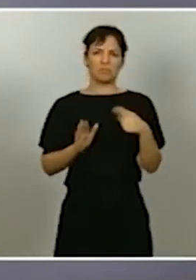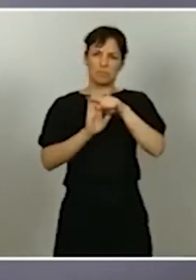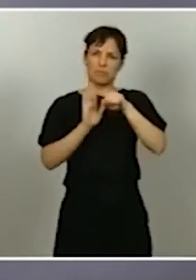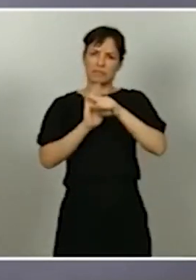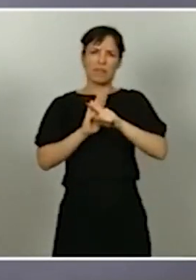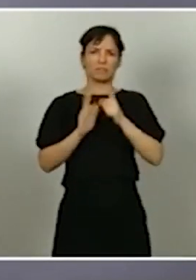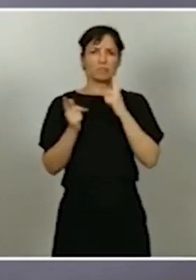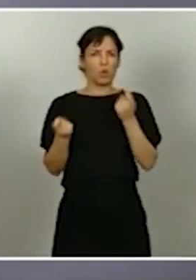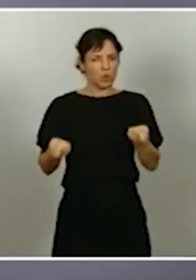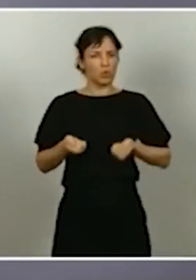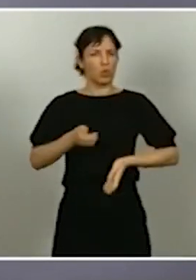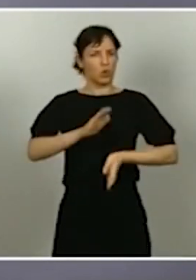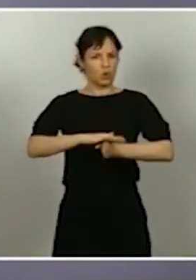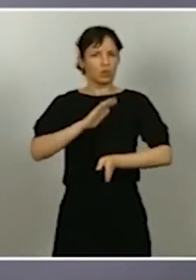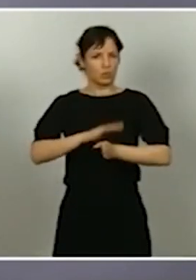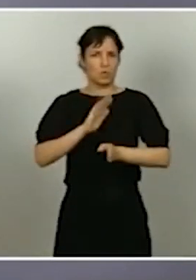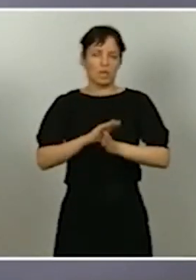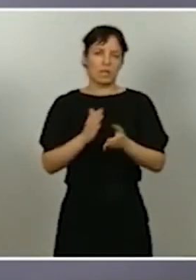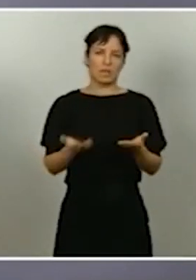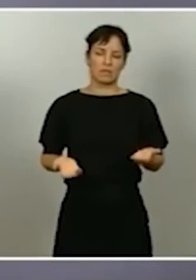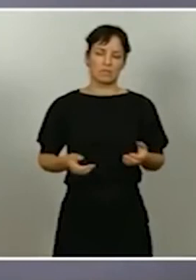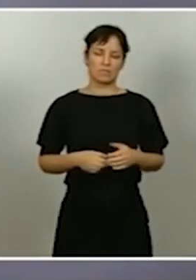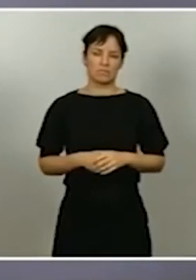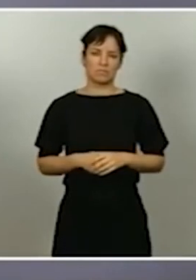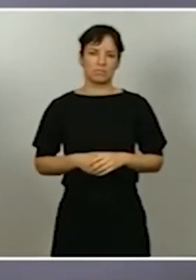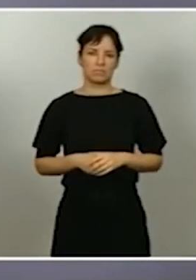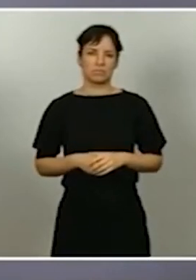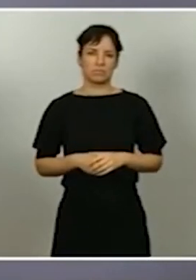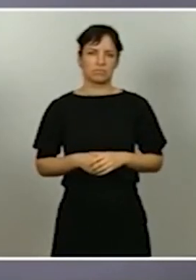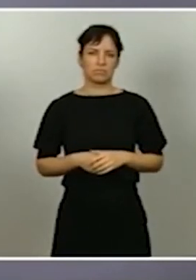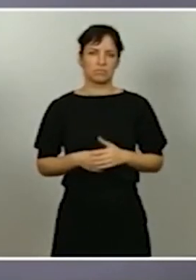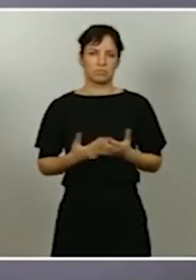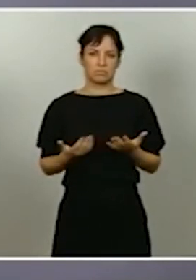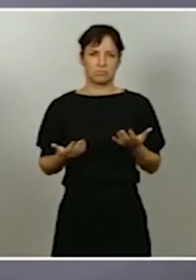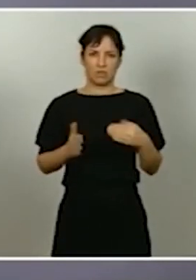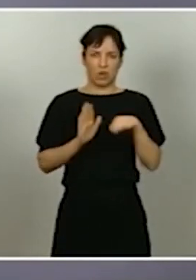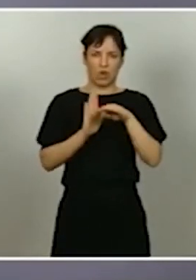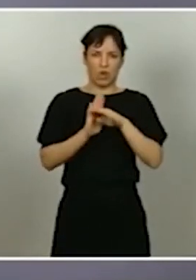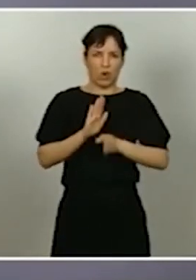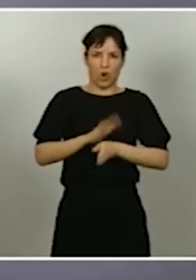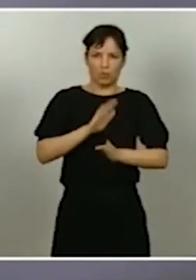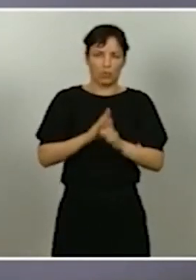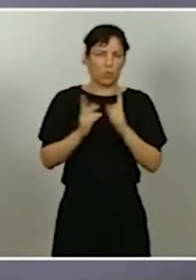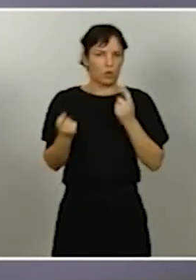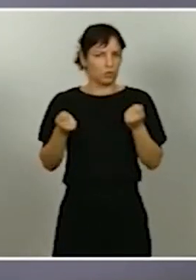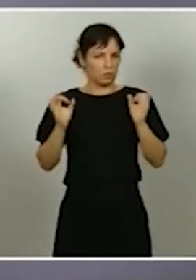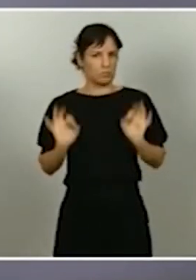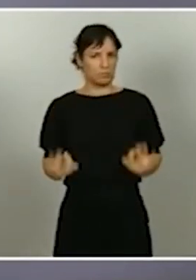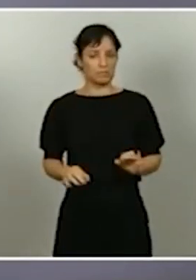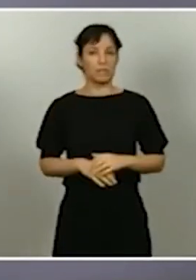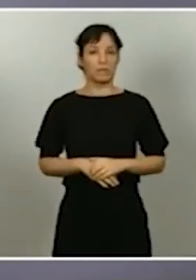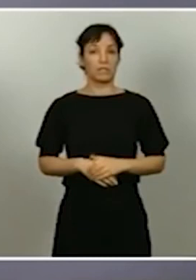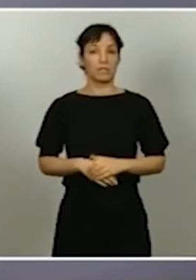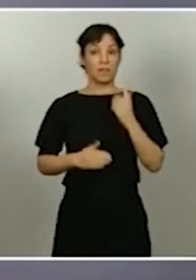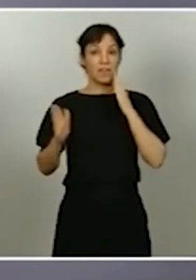que hay ahora mismo en plaza, en impuestas. Y por lo tanto, entiendo que extender el estar en una fase o en otra,